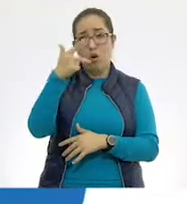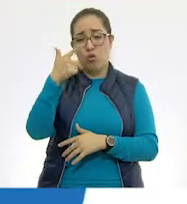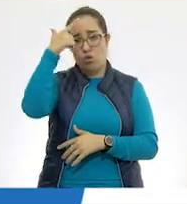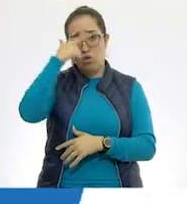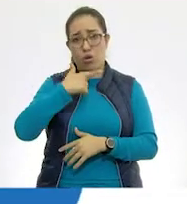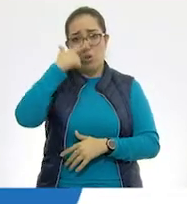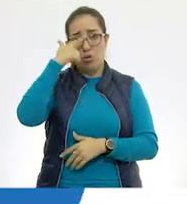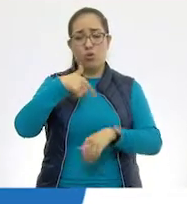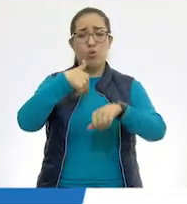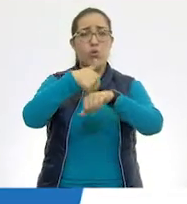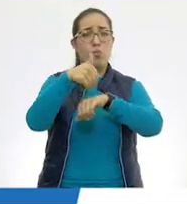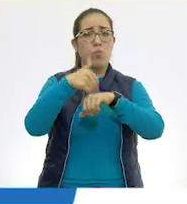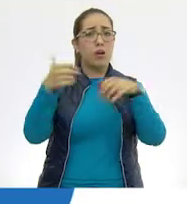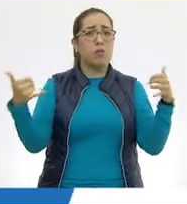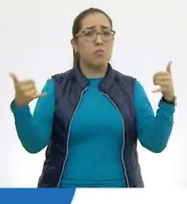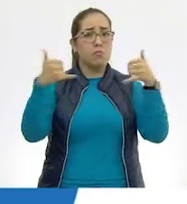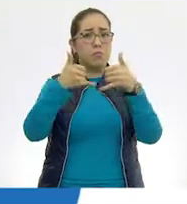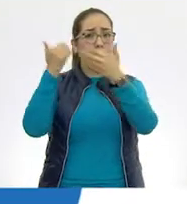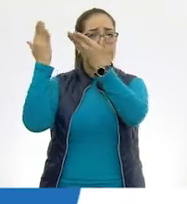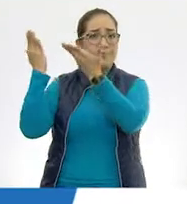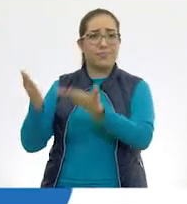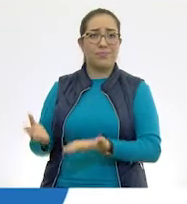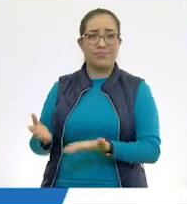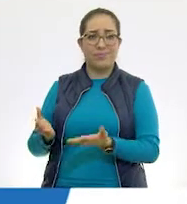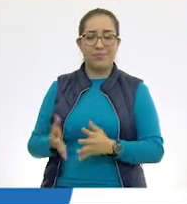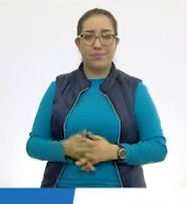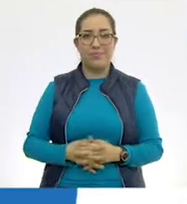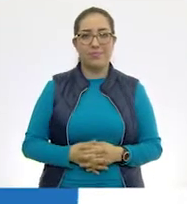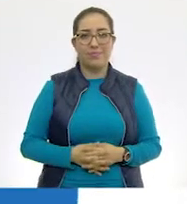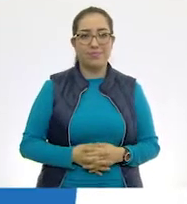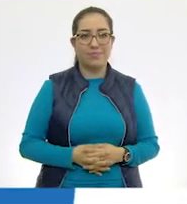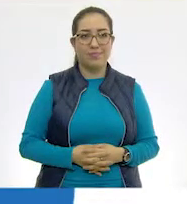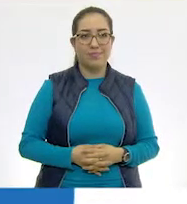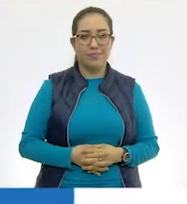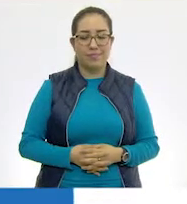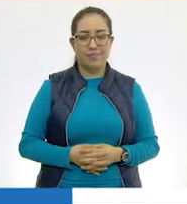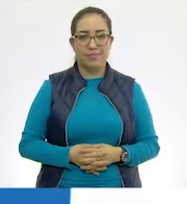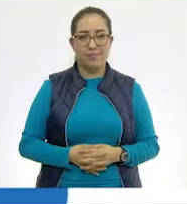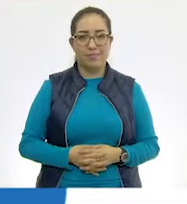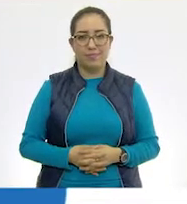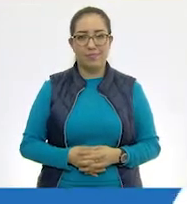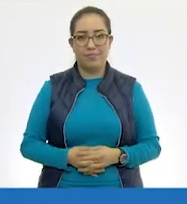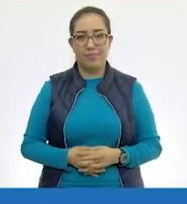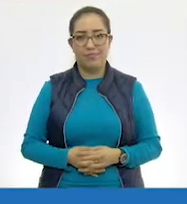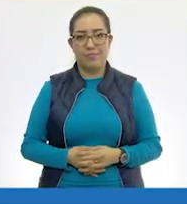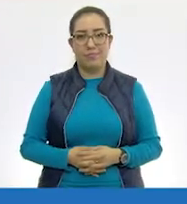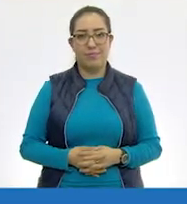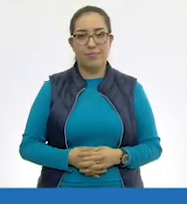5541-720413. ¡Cien líneas!